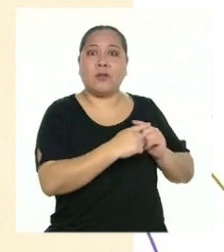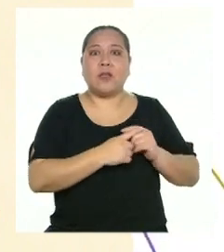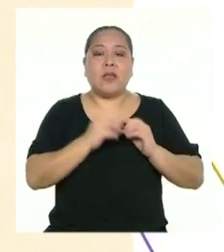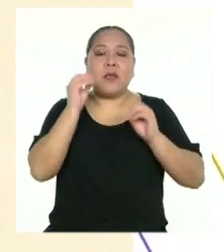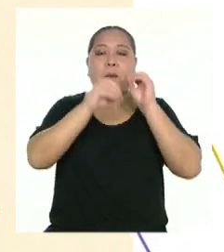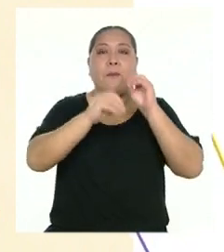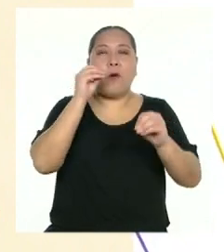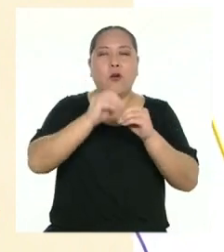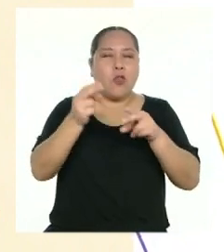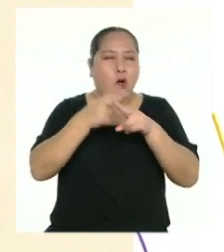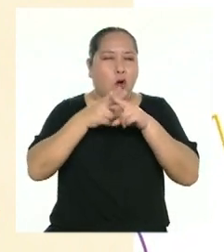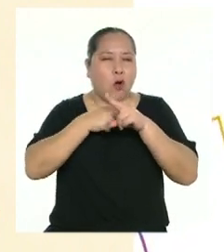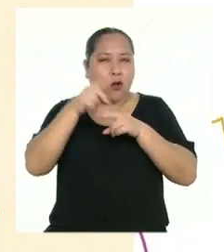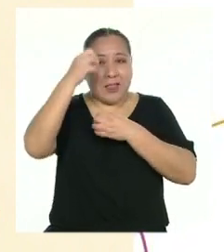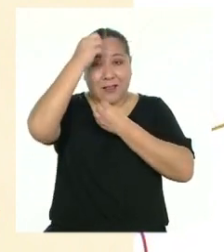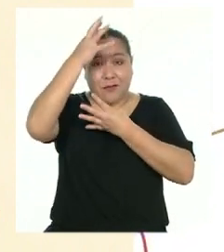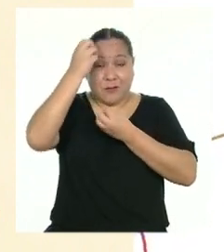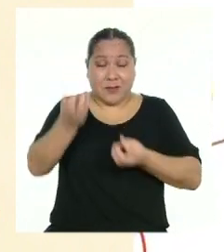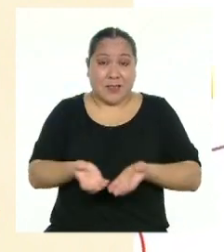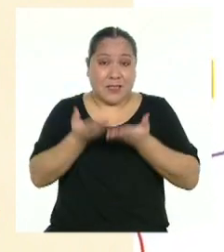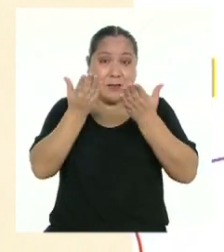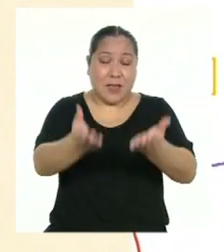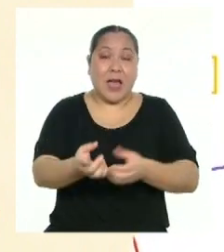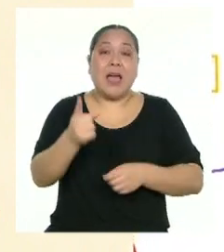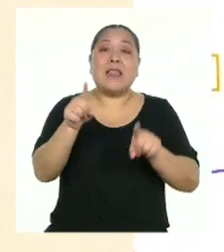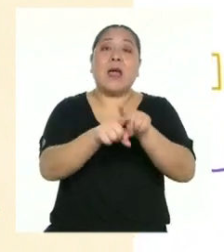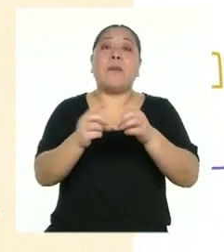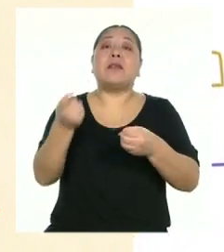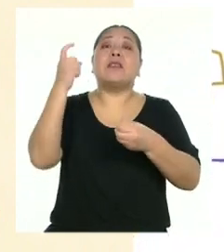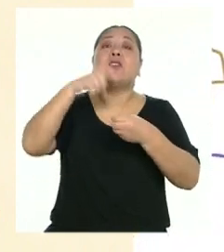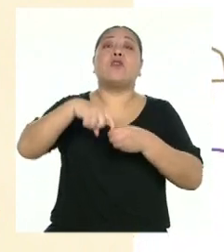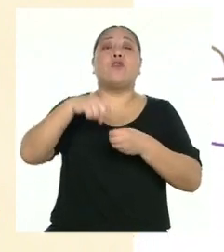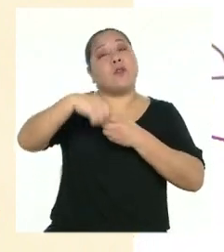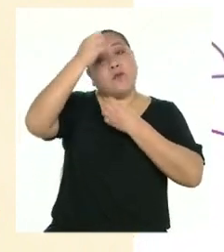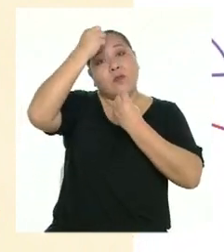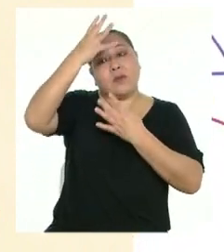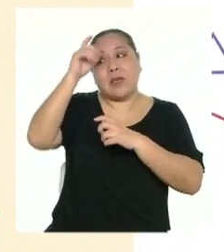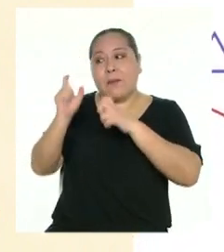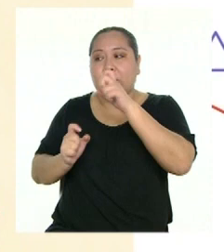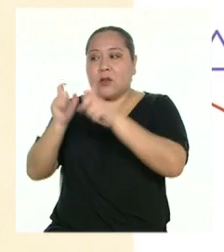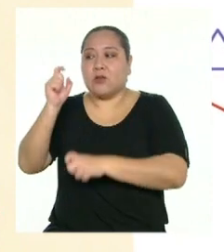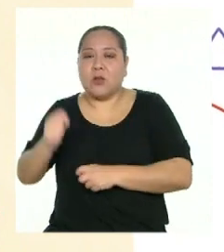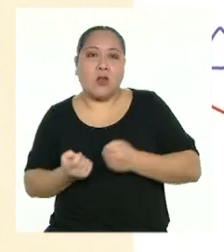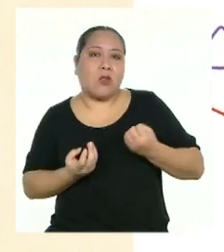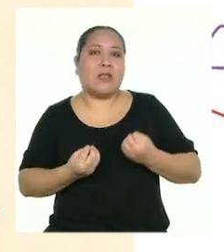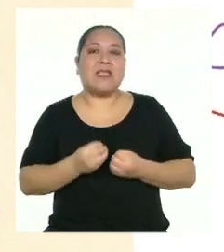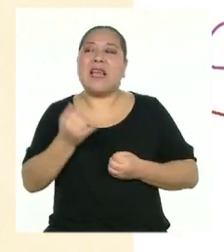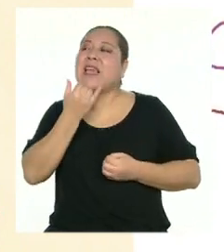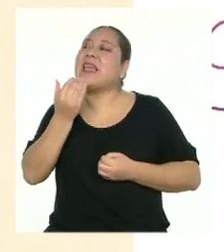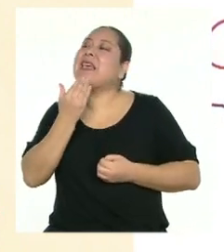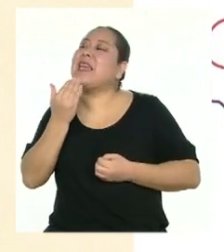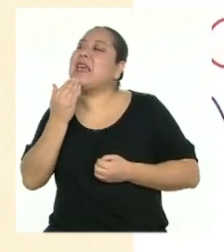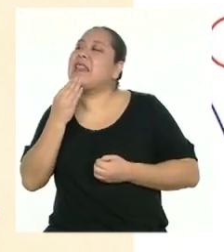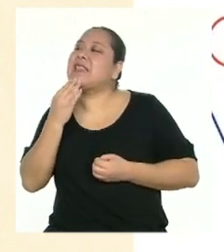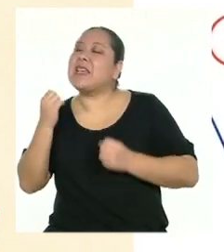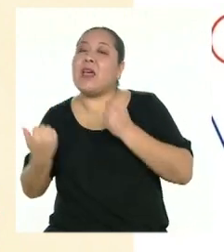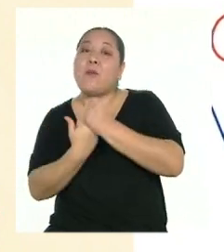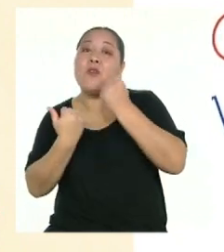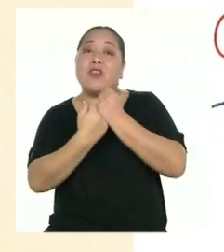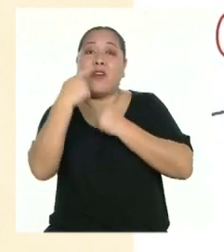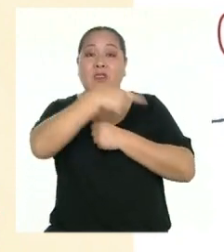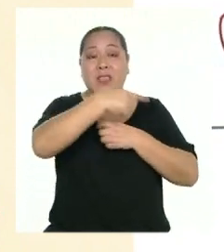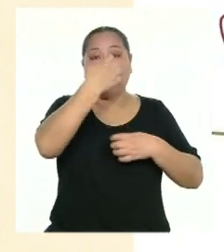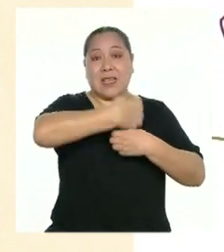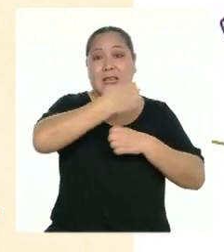información que en él se desarrollará. Además, se incluye información de aquellos que han contribuido en su creación. Noticias.